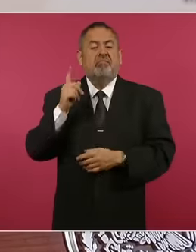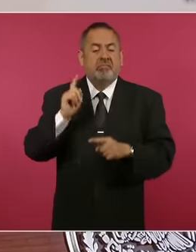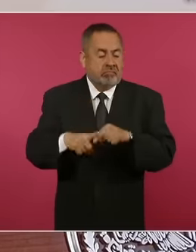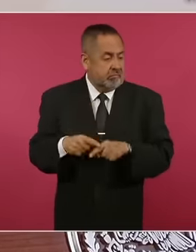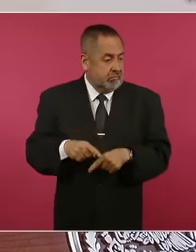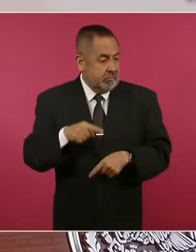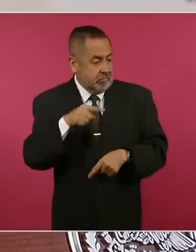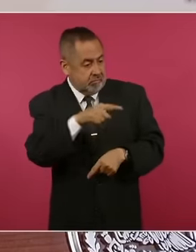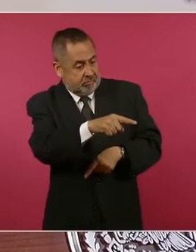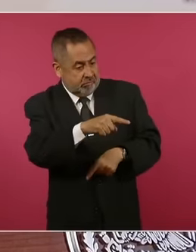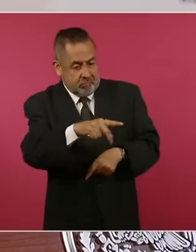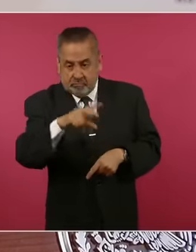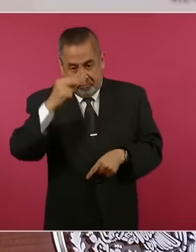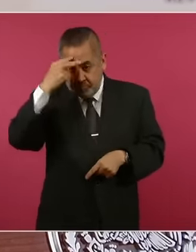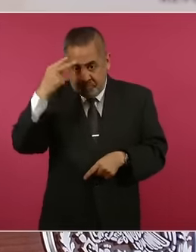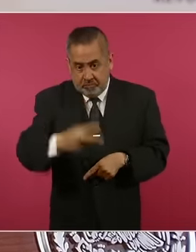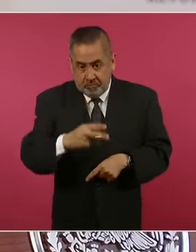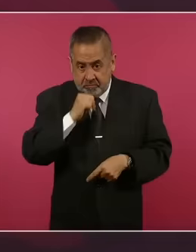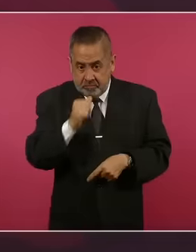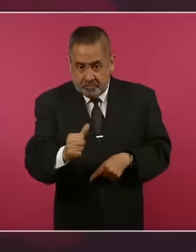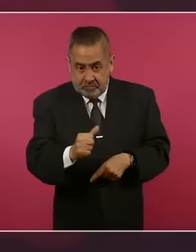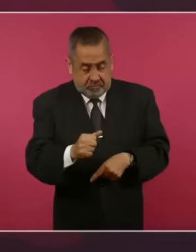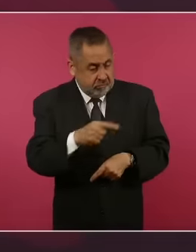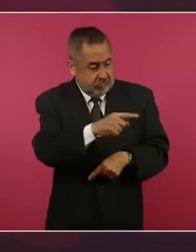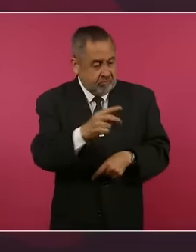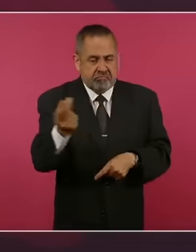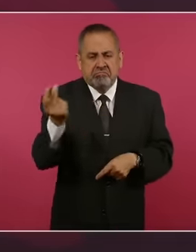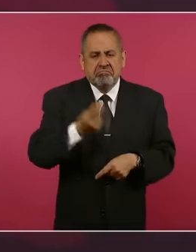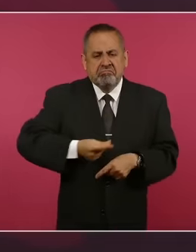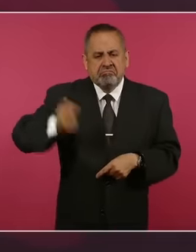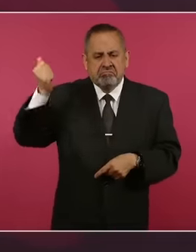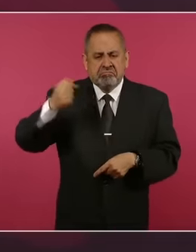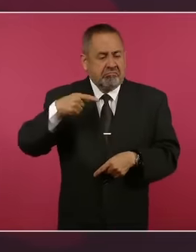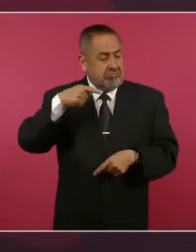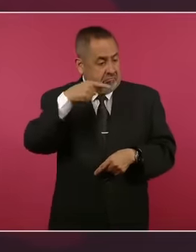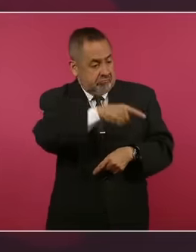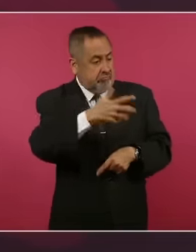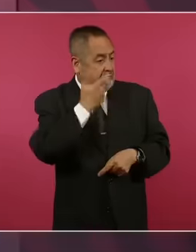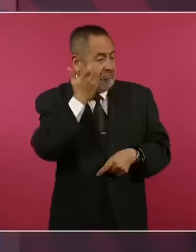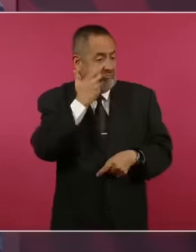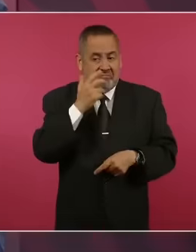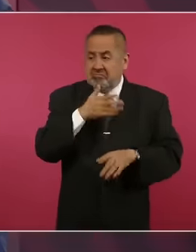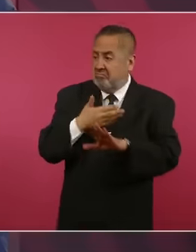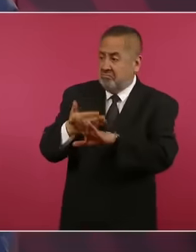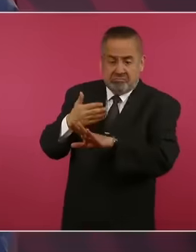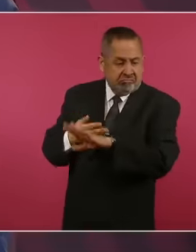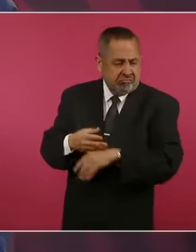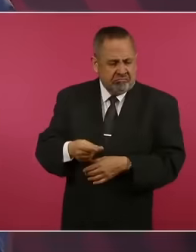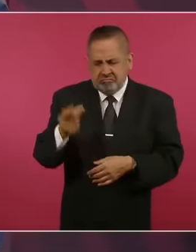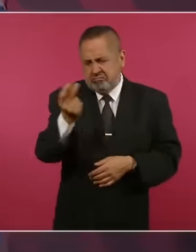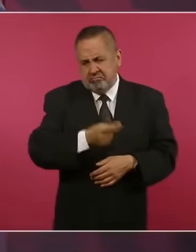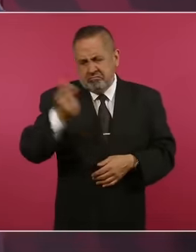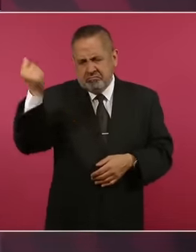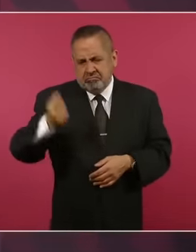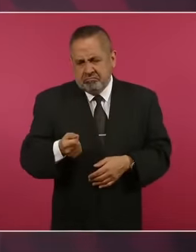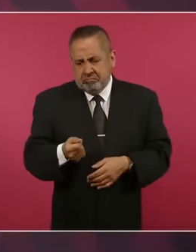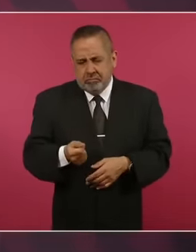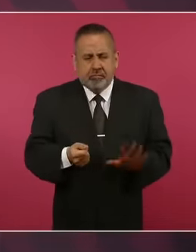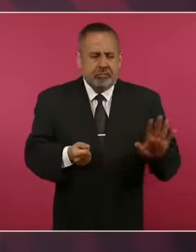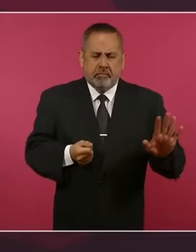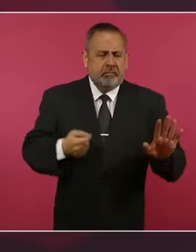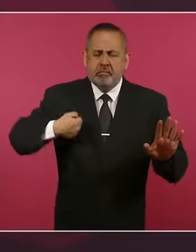por ser extranjero pernicioso. Eso no, nosotros no